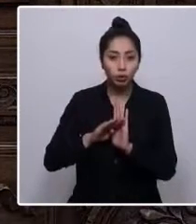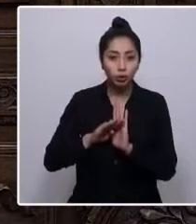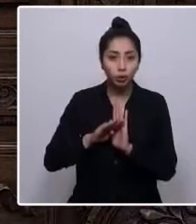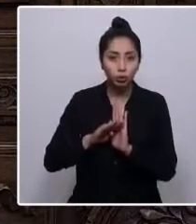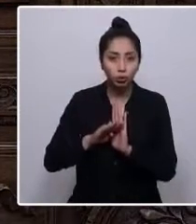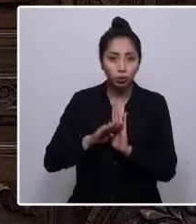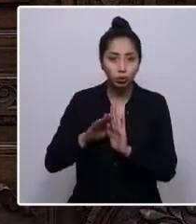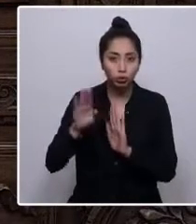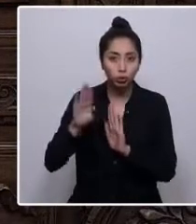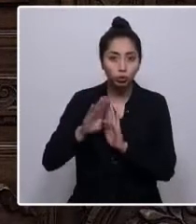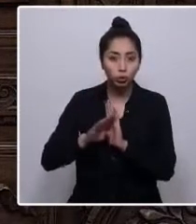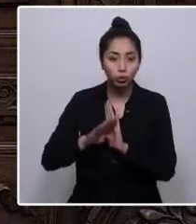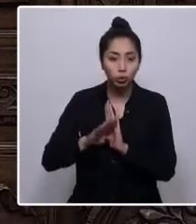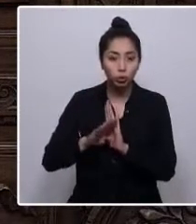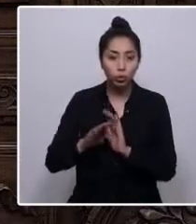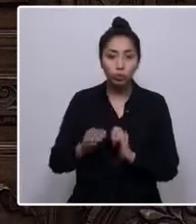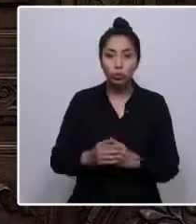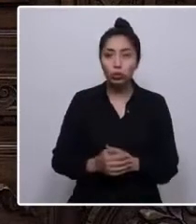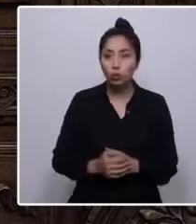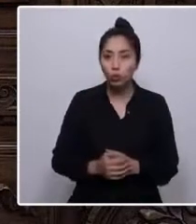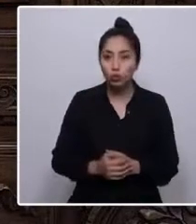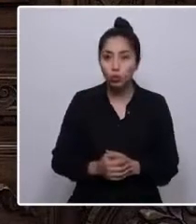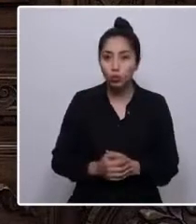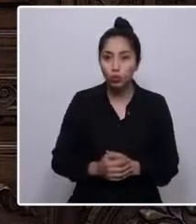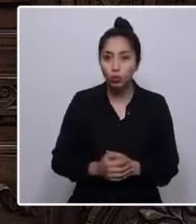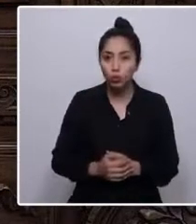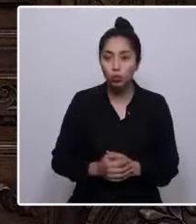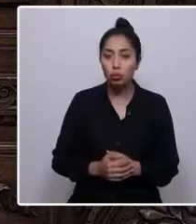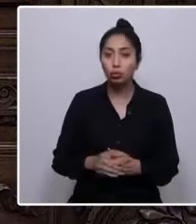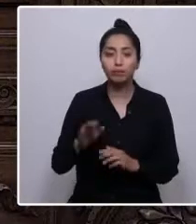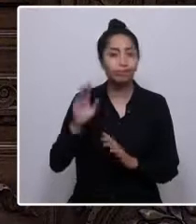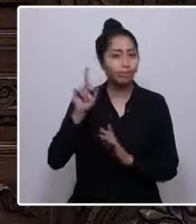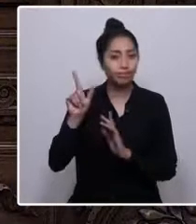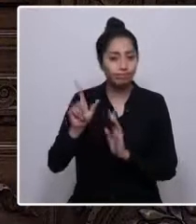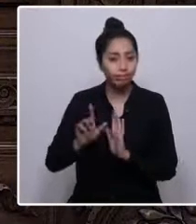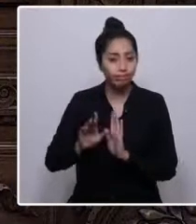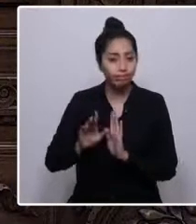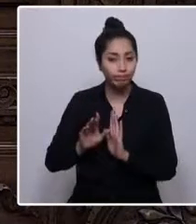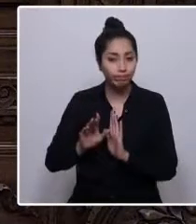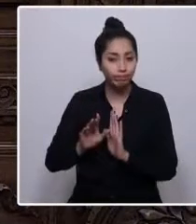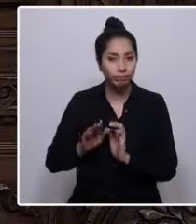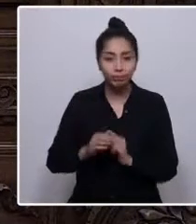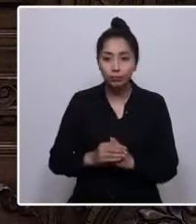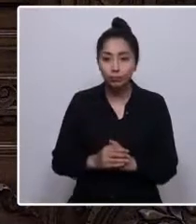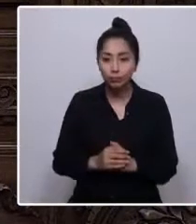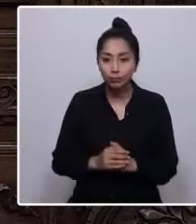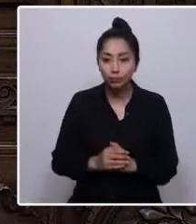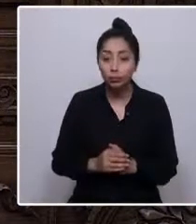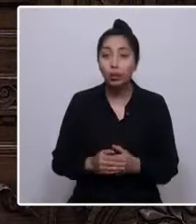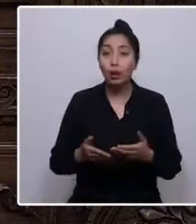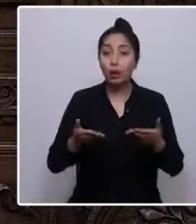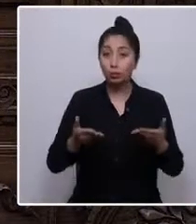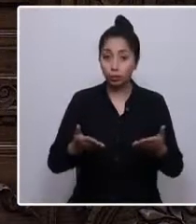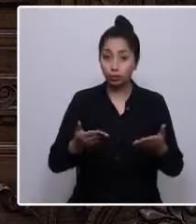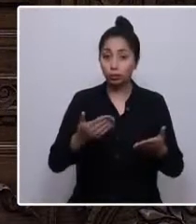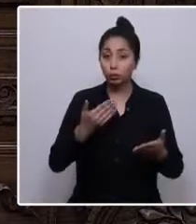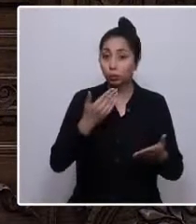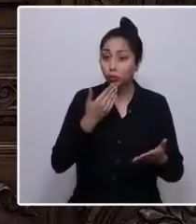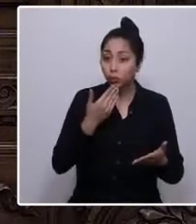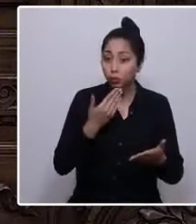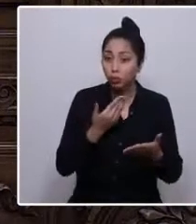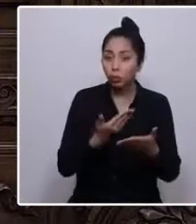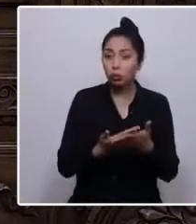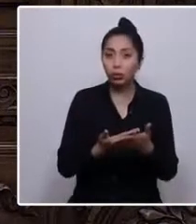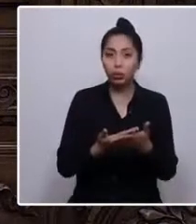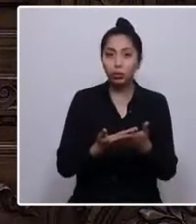inimaginable, de gastar en una sola vida o en cien recarnaciones más. Y así, mientras uno acumula de forma